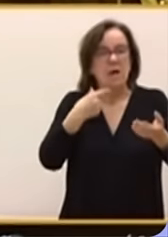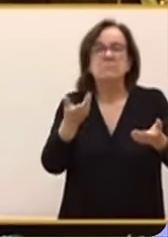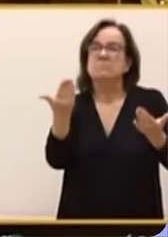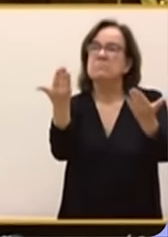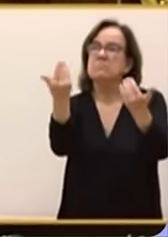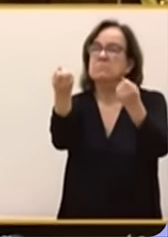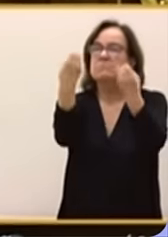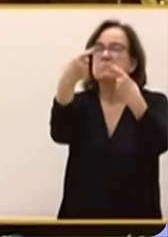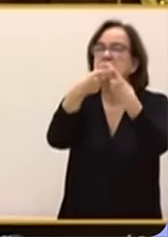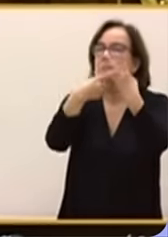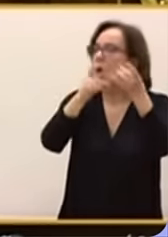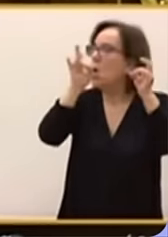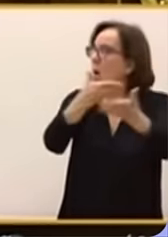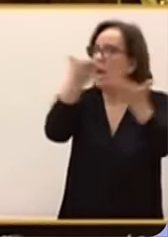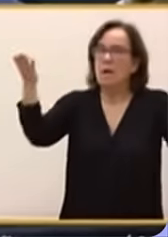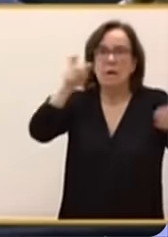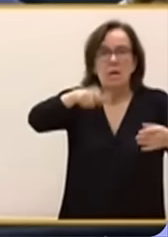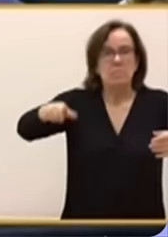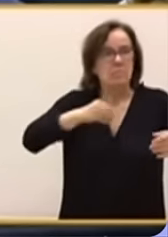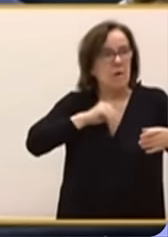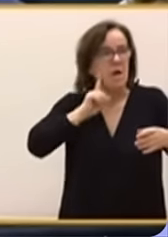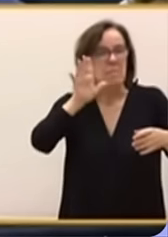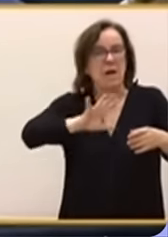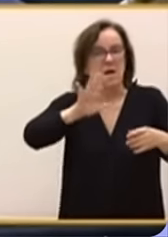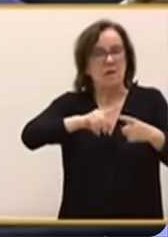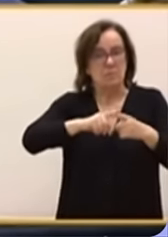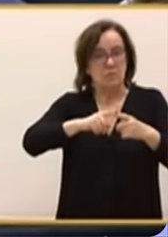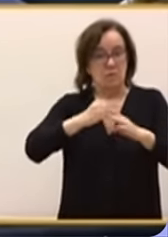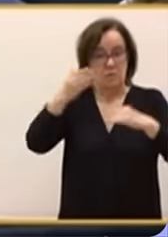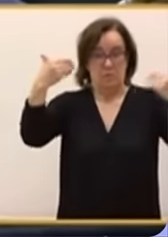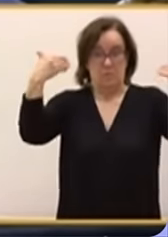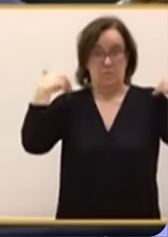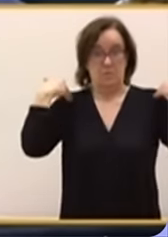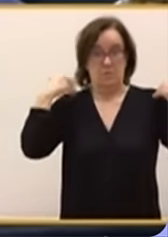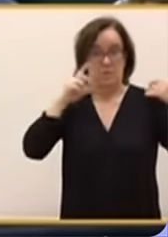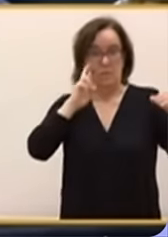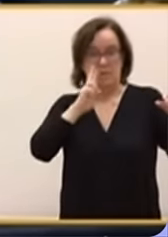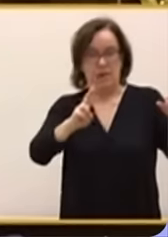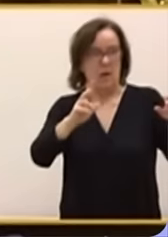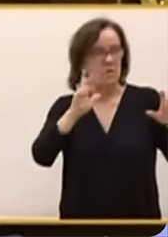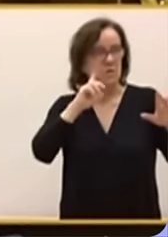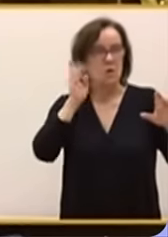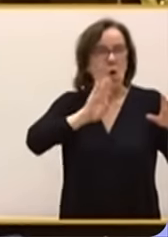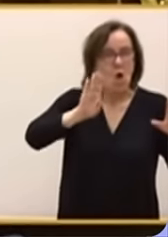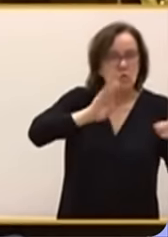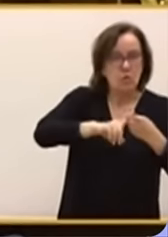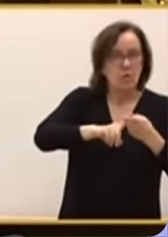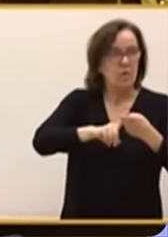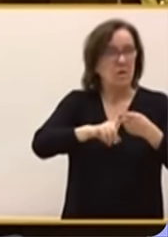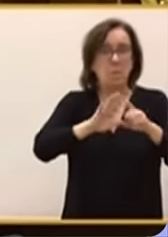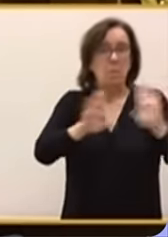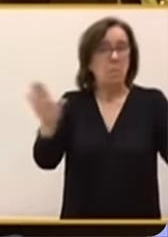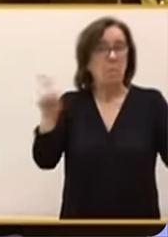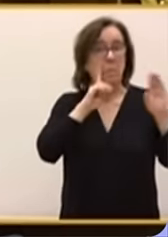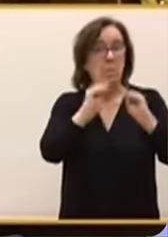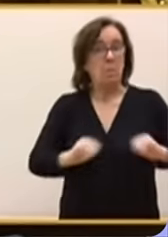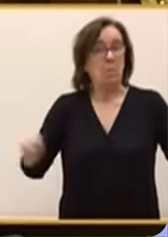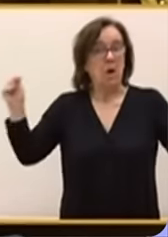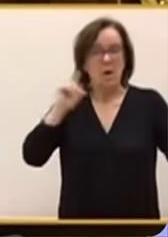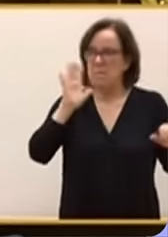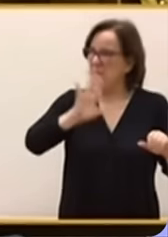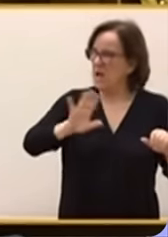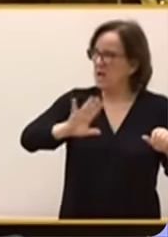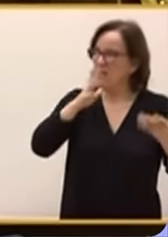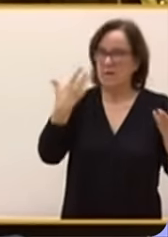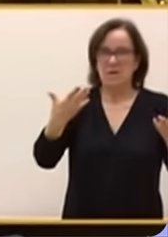cuentas como cualquier otro ciudadano? ¿Le parece normal que altos cargos en activos se vean envueltos en casos de corrupción y aquí no pase nada? ¿Le parece